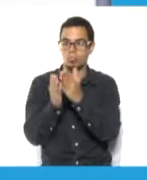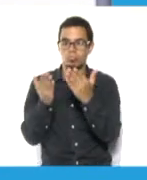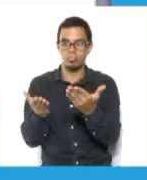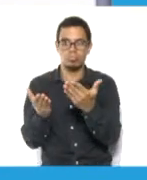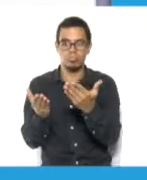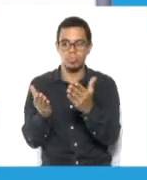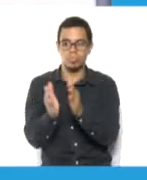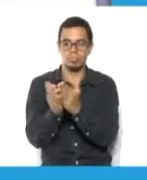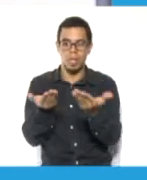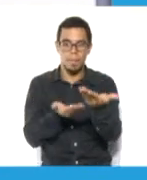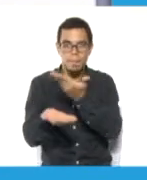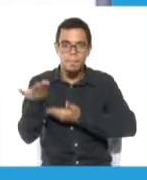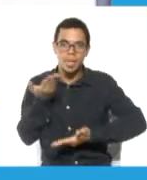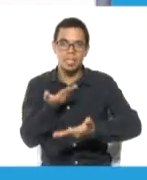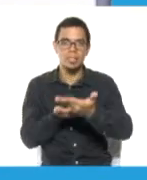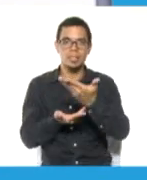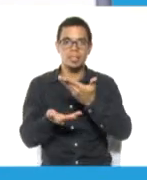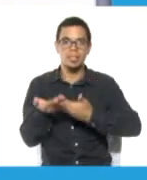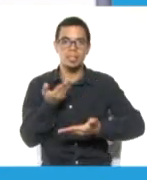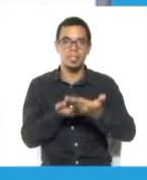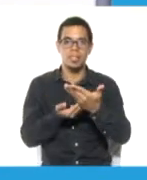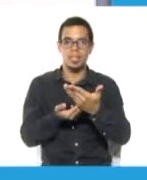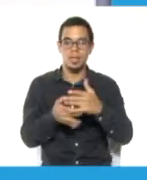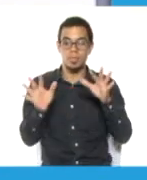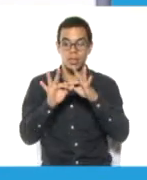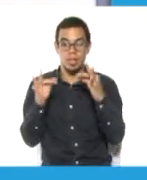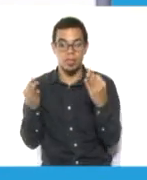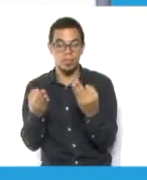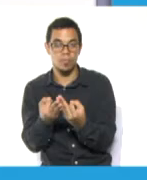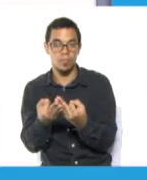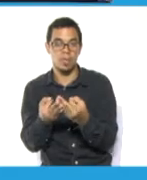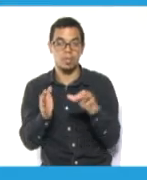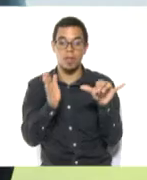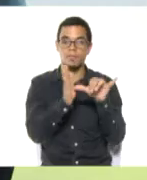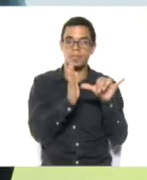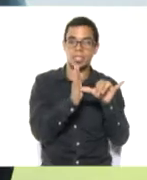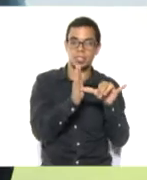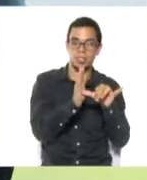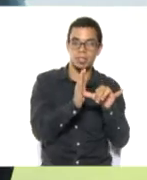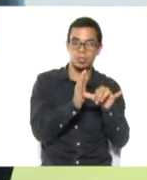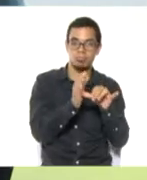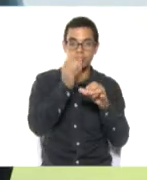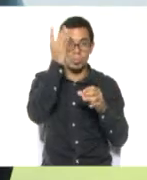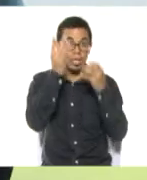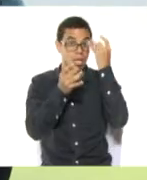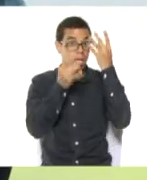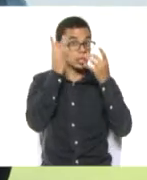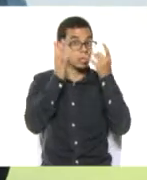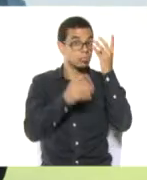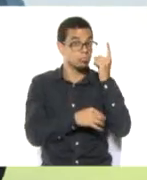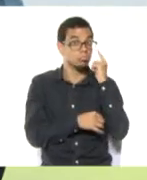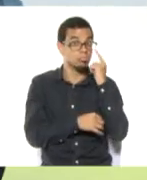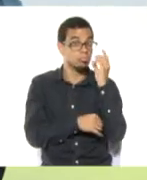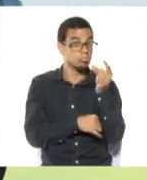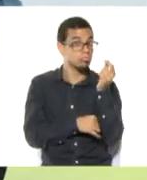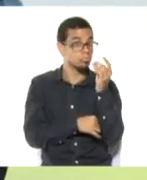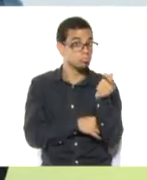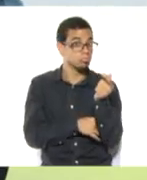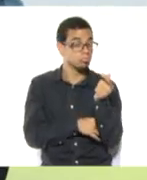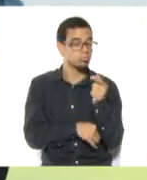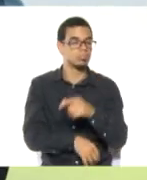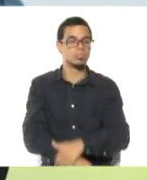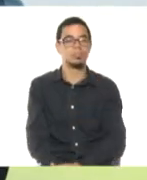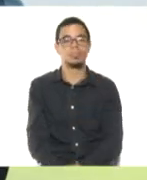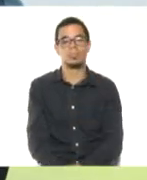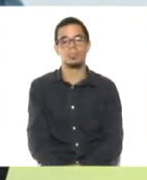intercambio o trueque entre familiares y vecinos. Una vez más, desde este su espacio le